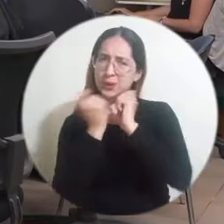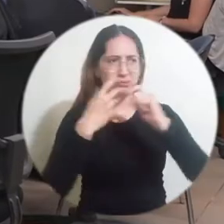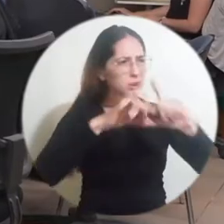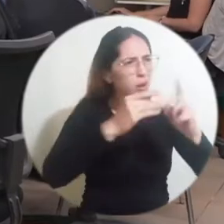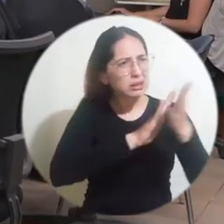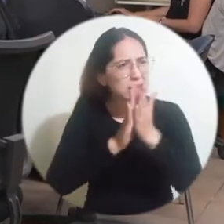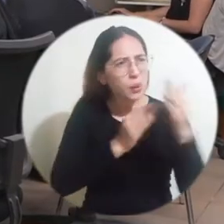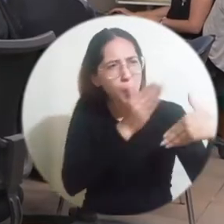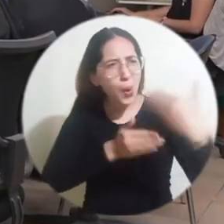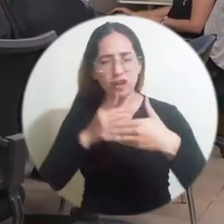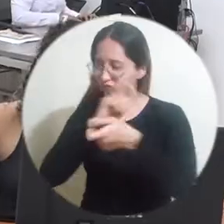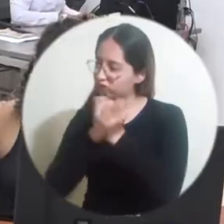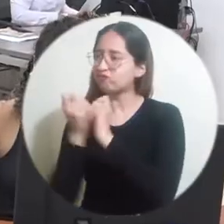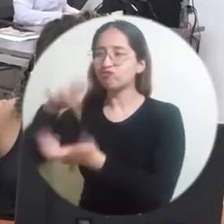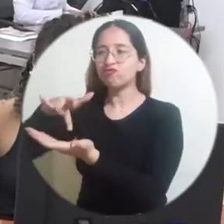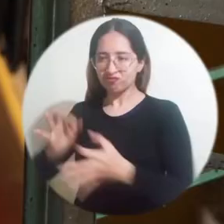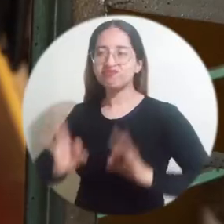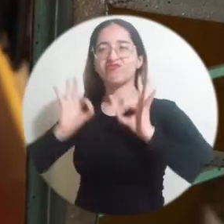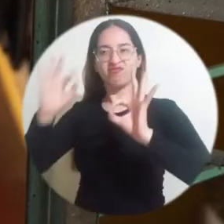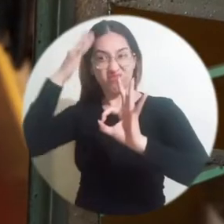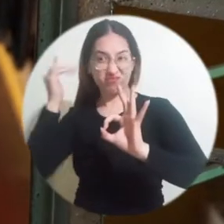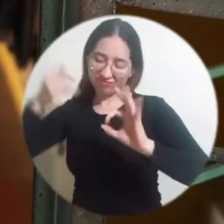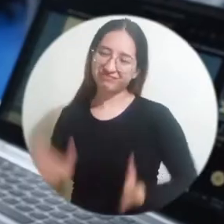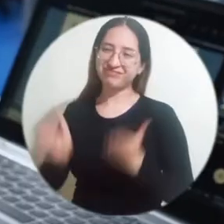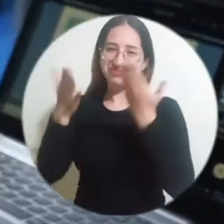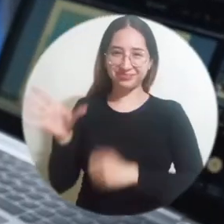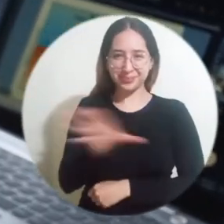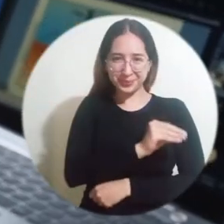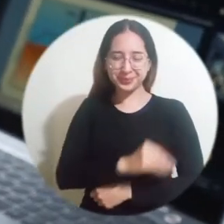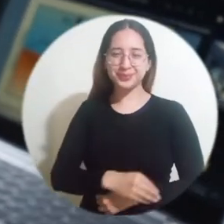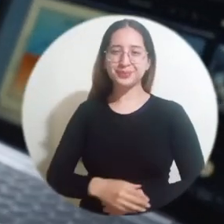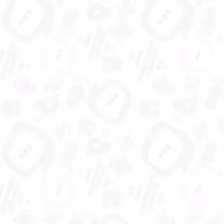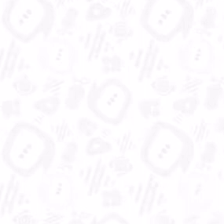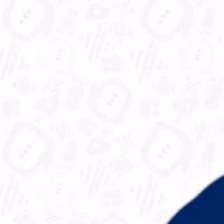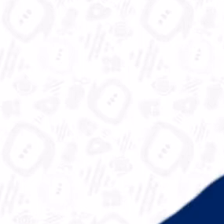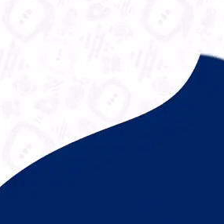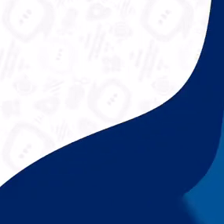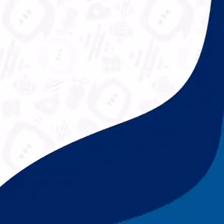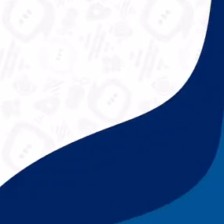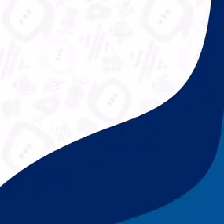como preparación ante un retorno total que garantizara la calidad académica y el bienestar de todos.